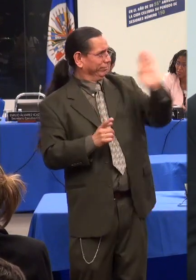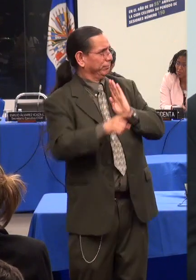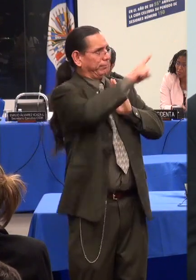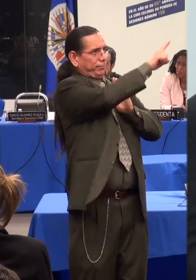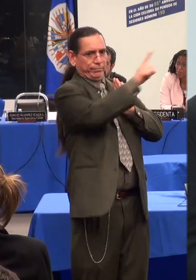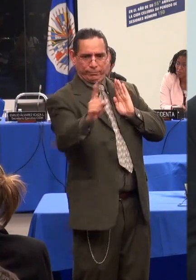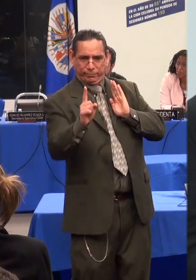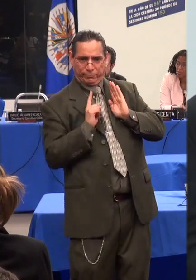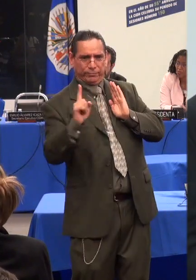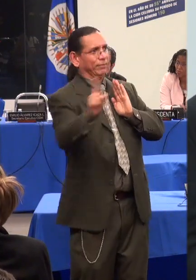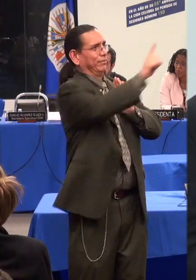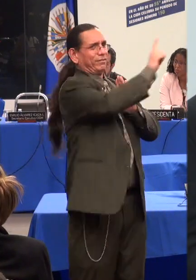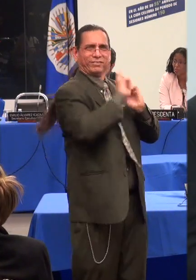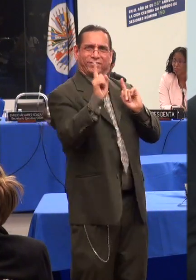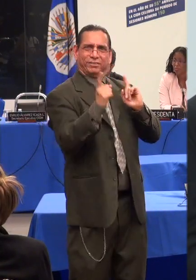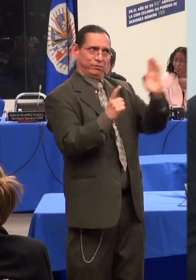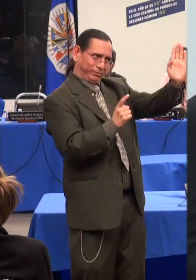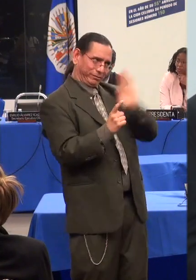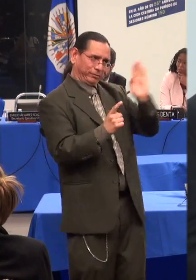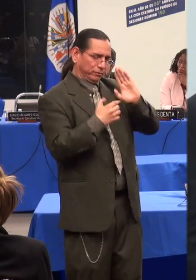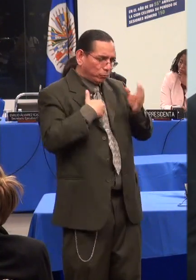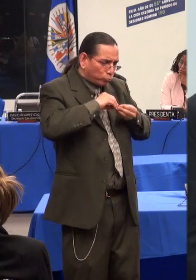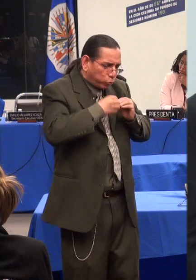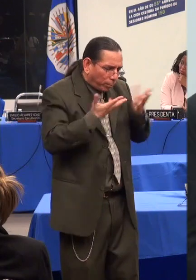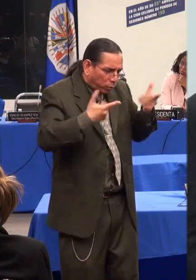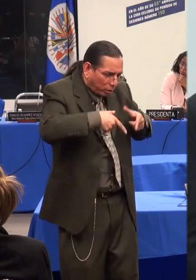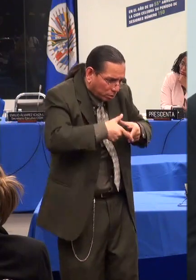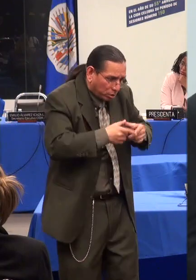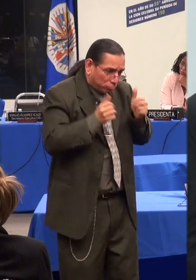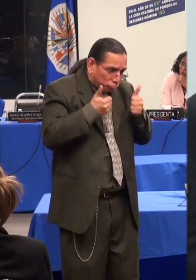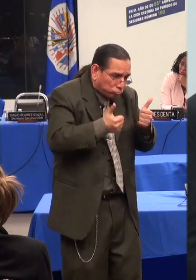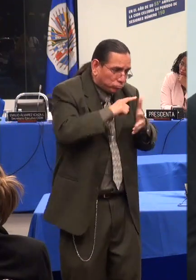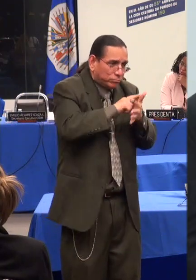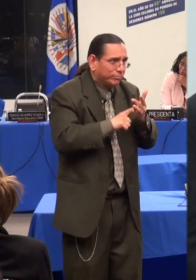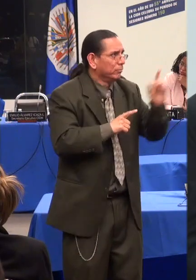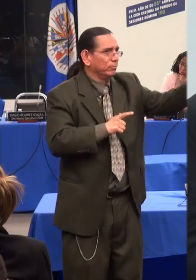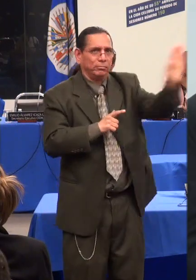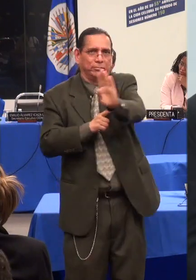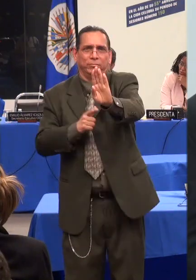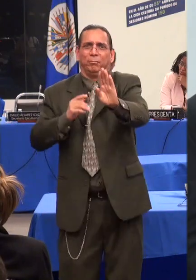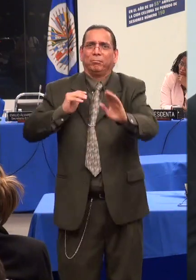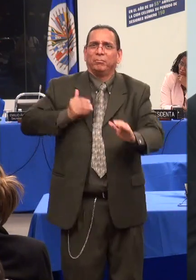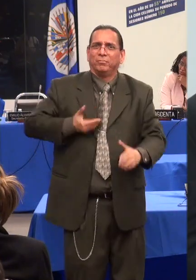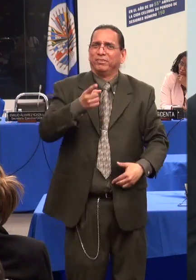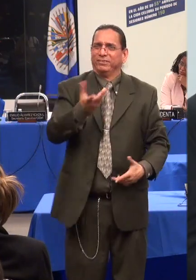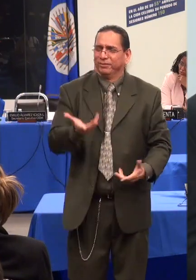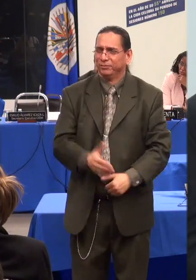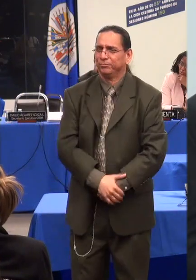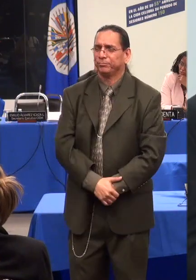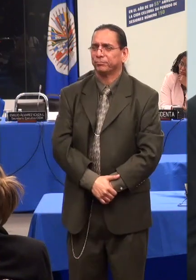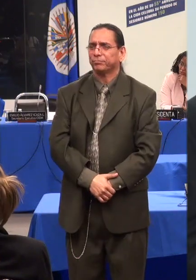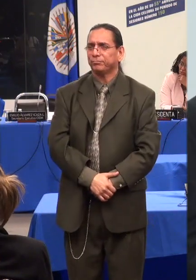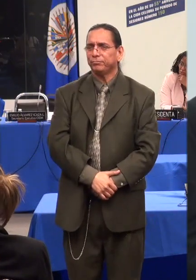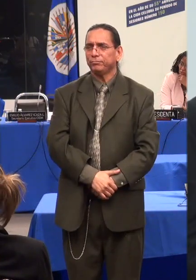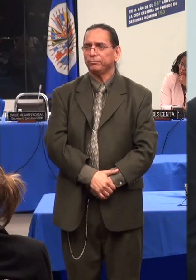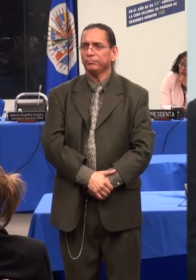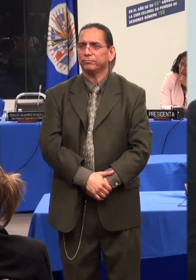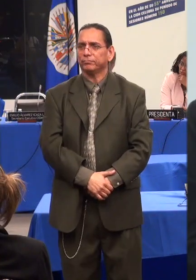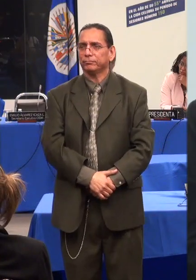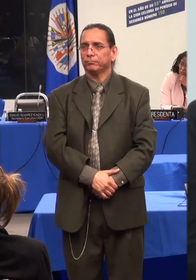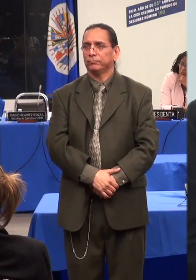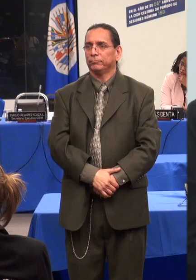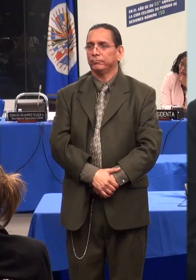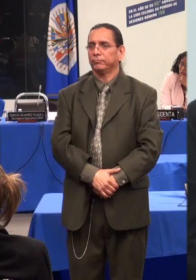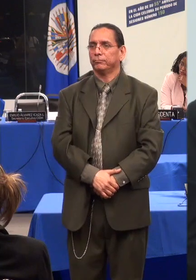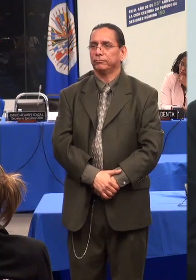donde mi existencia se ha visto reflejada desde la invalidez, la dependencia, y en ocasiones hasta